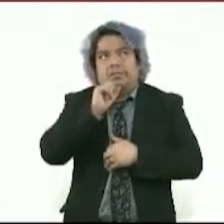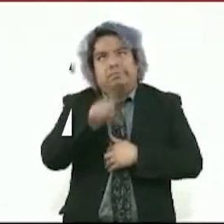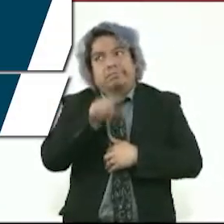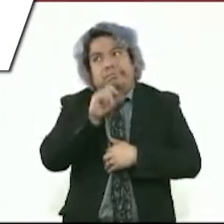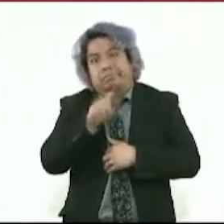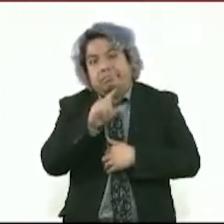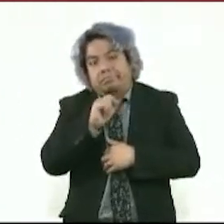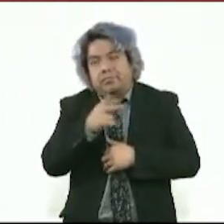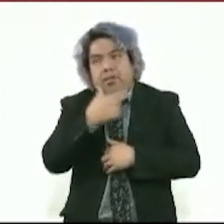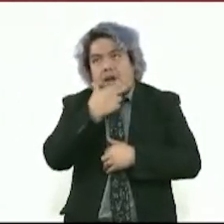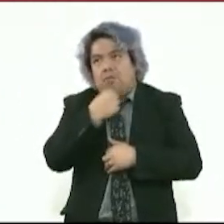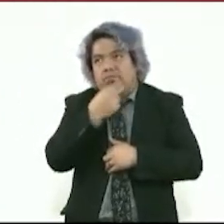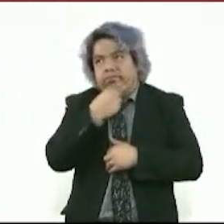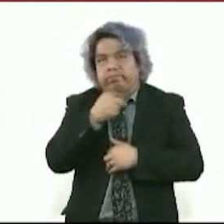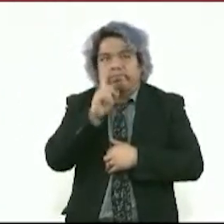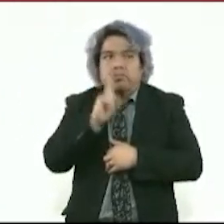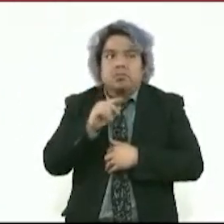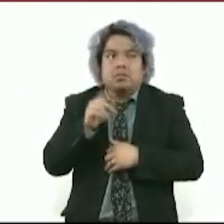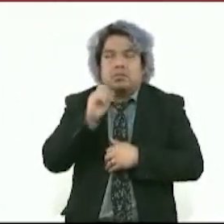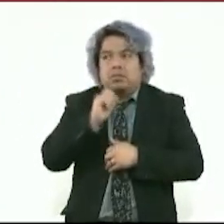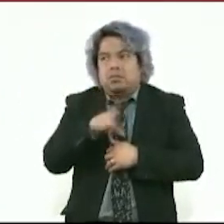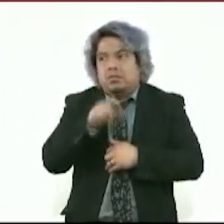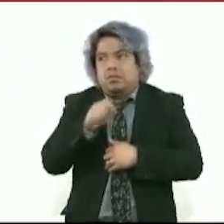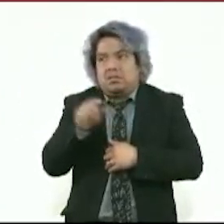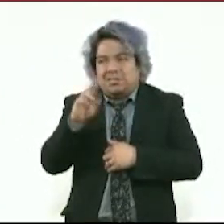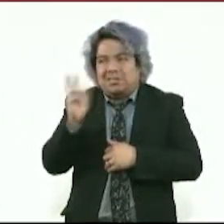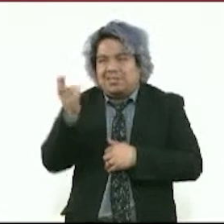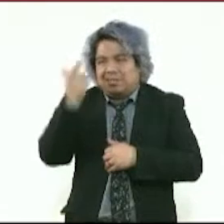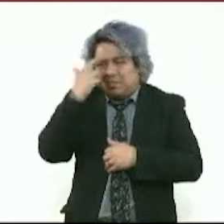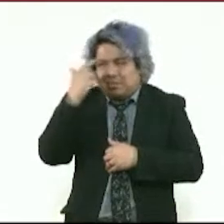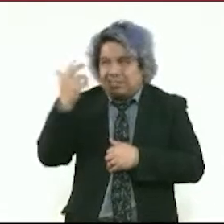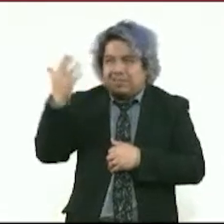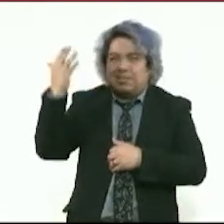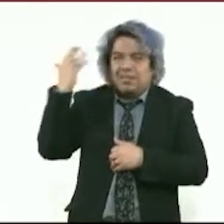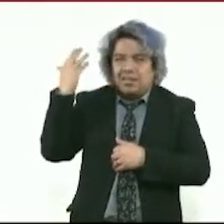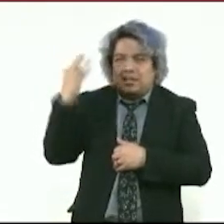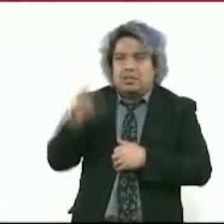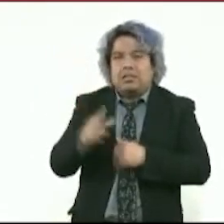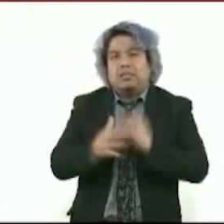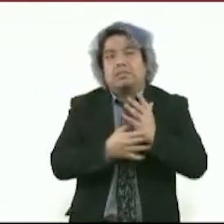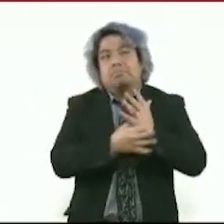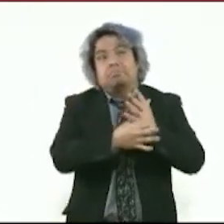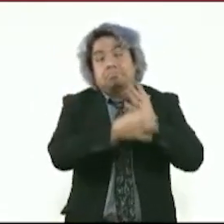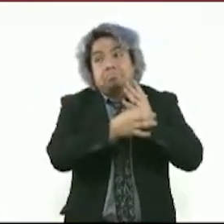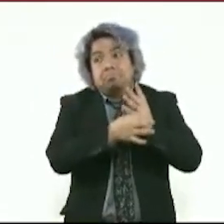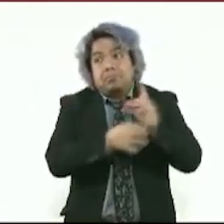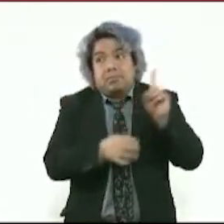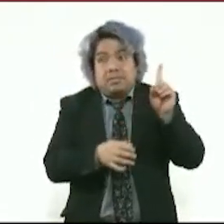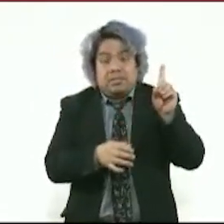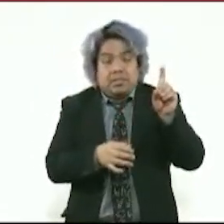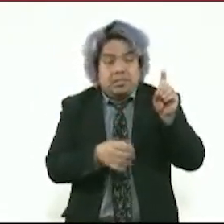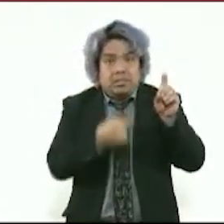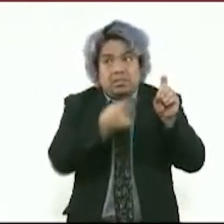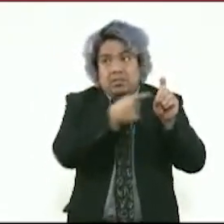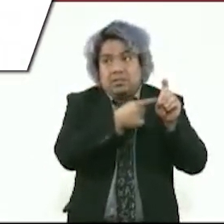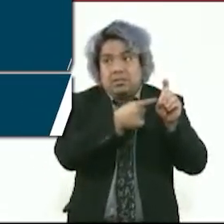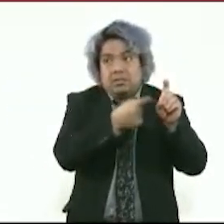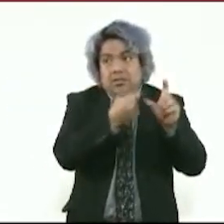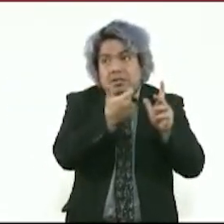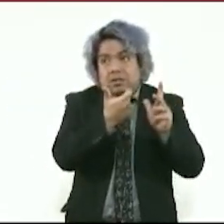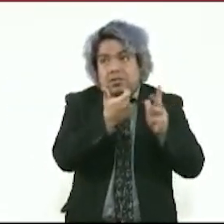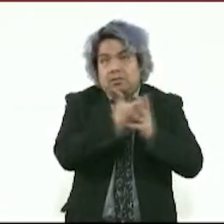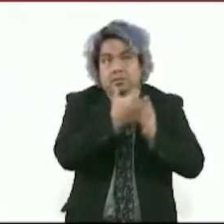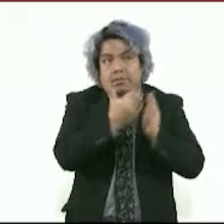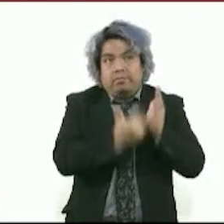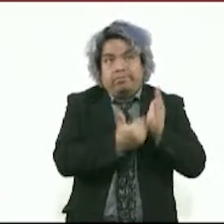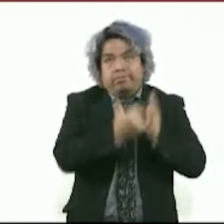bots que dijeron que el agua iba a aumentar en la Ciudad de México,